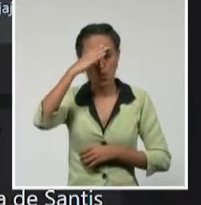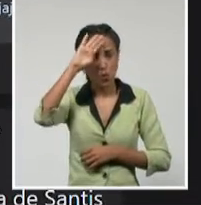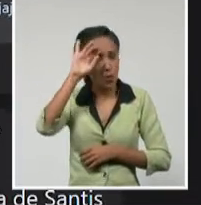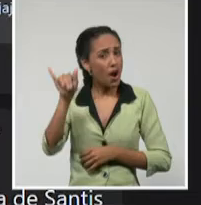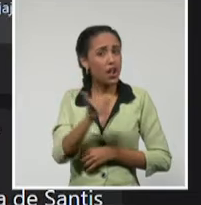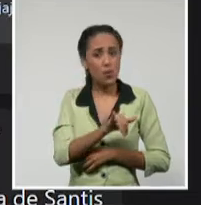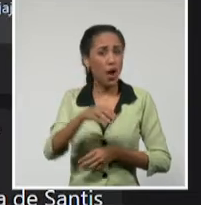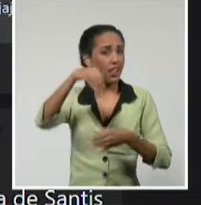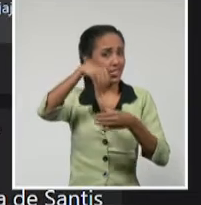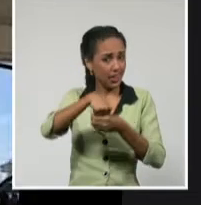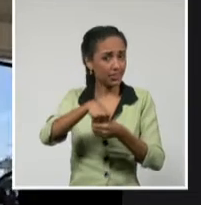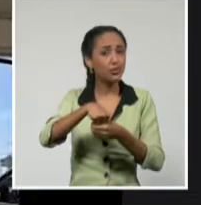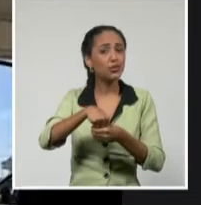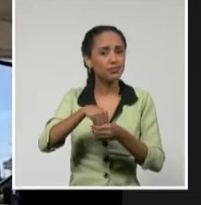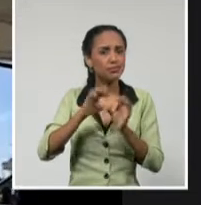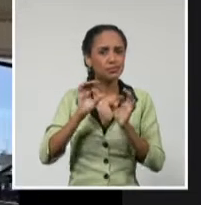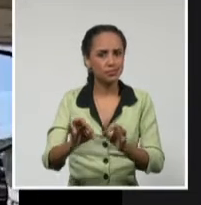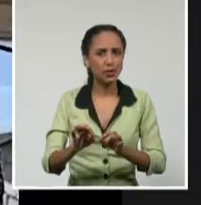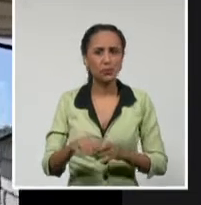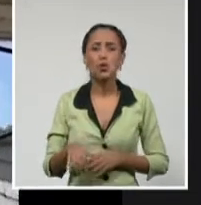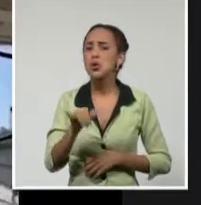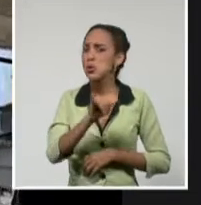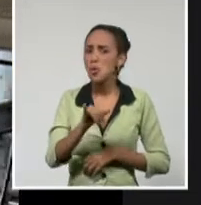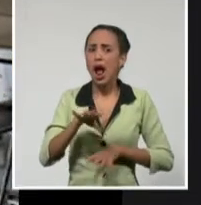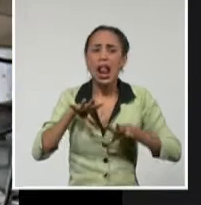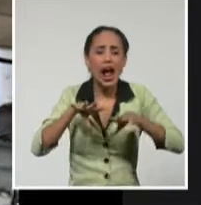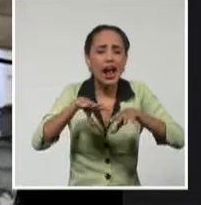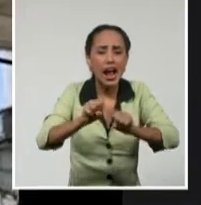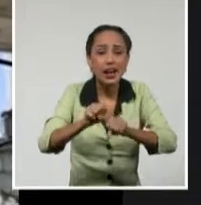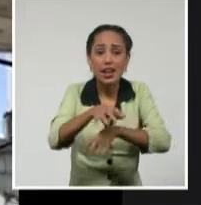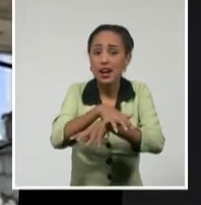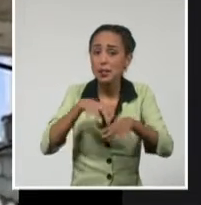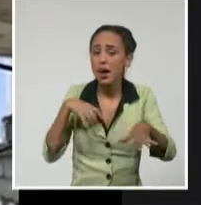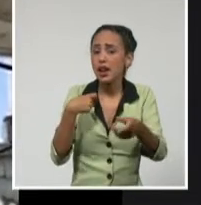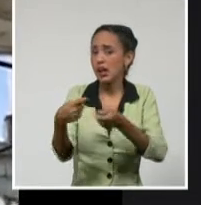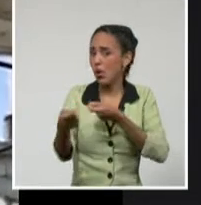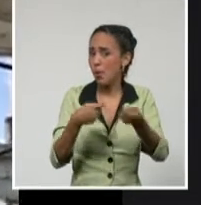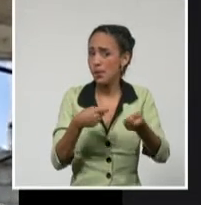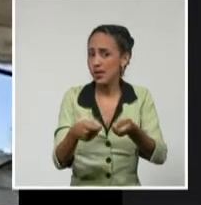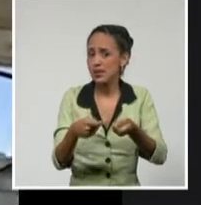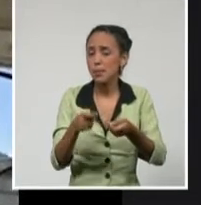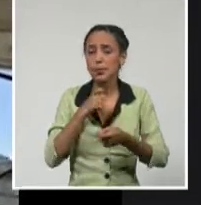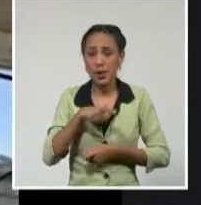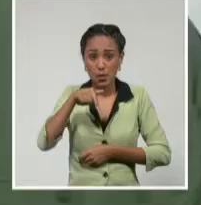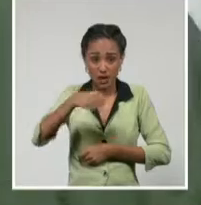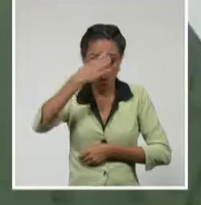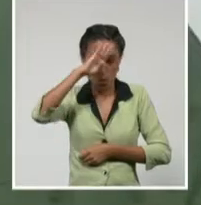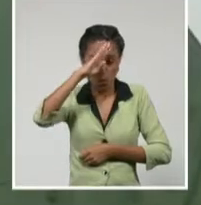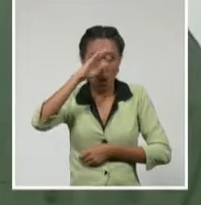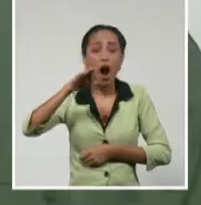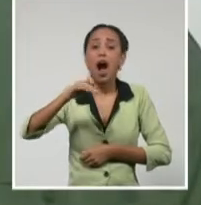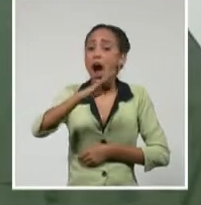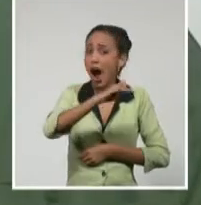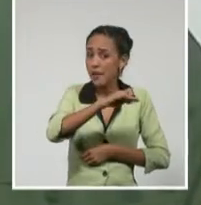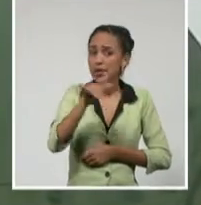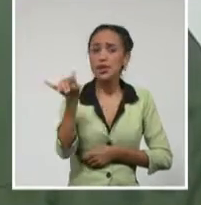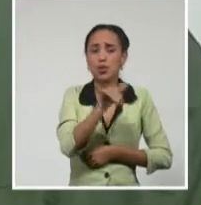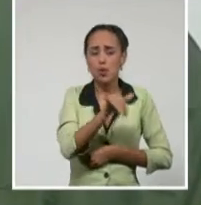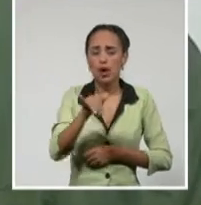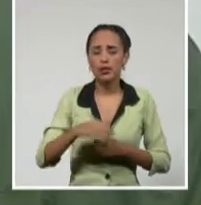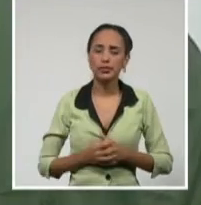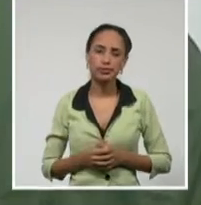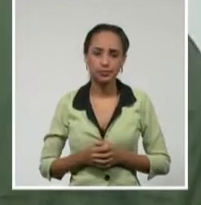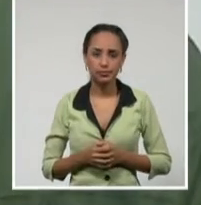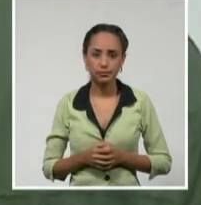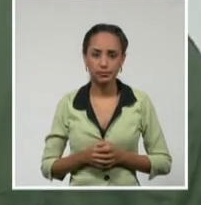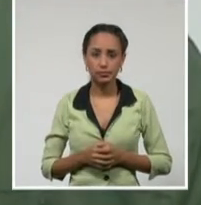forma parte cuando hablamos de caza furtiva y comercio de especies como las aves endémicas. Muchas de estas especies se